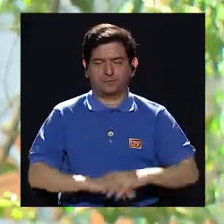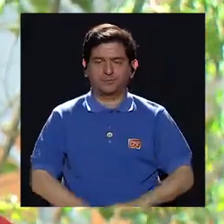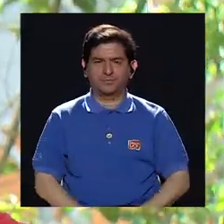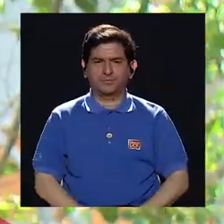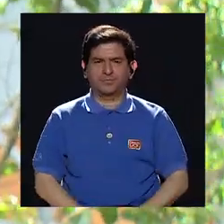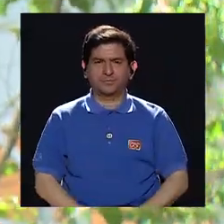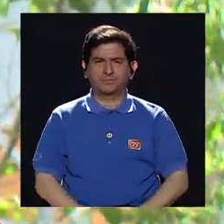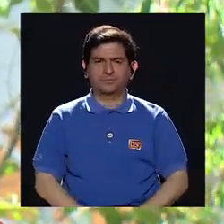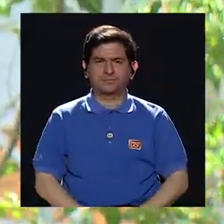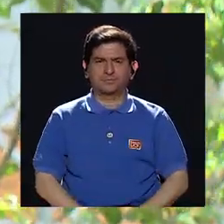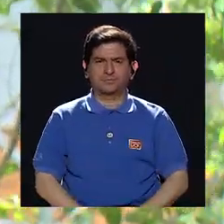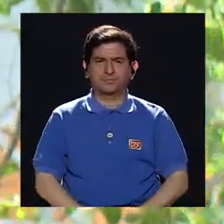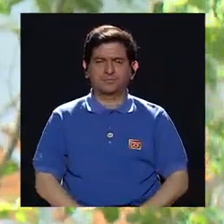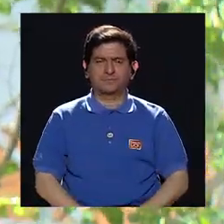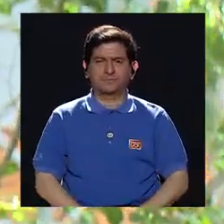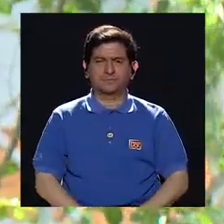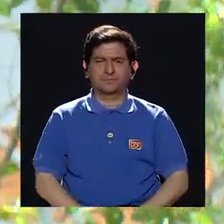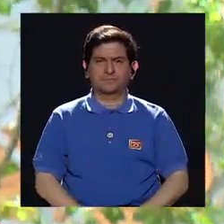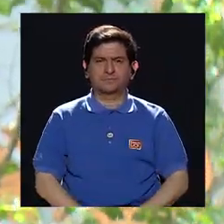Diríamos